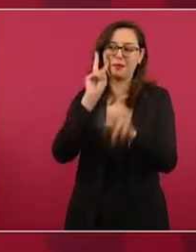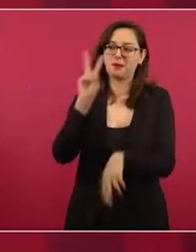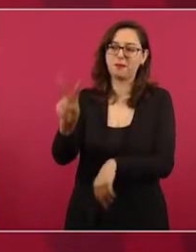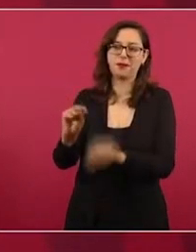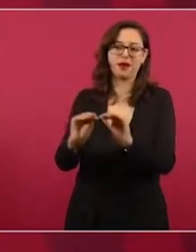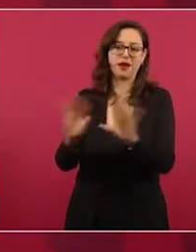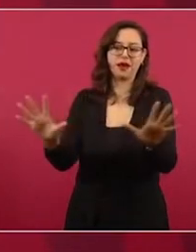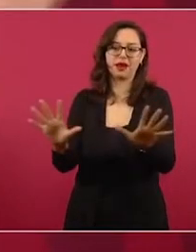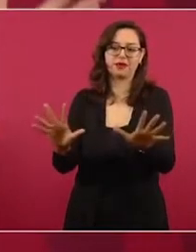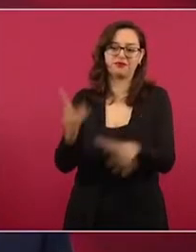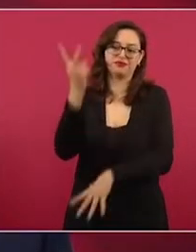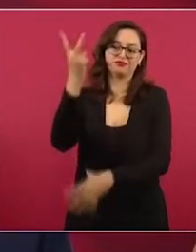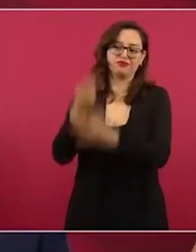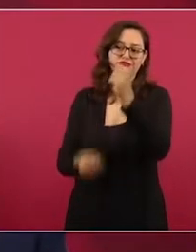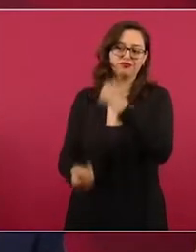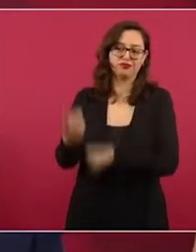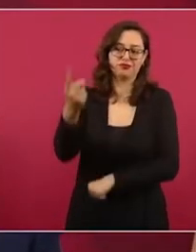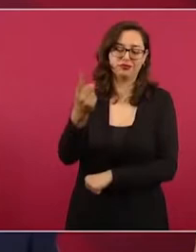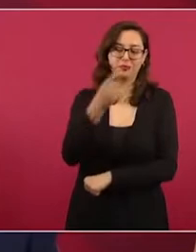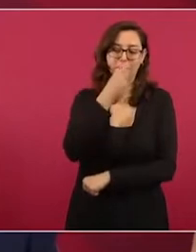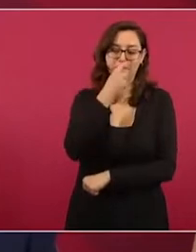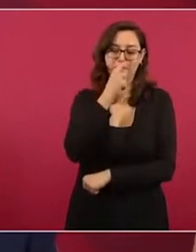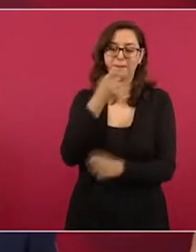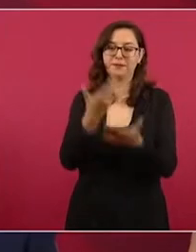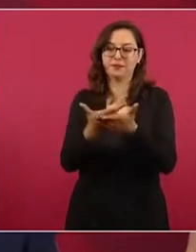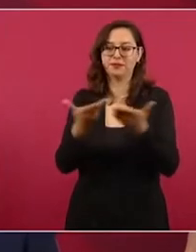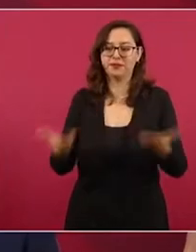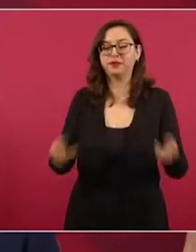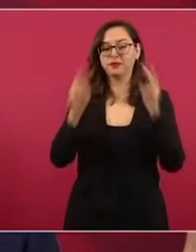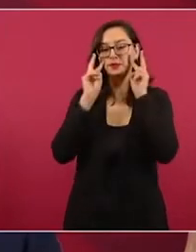Y es lo que estamos ahora viviendo.